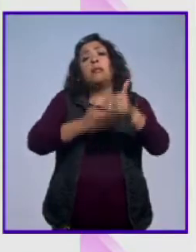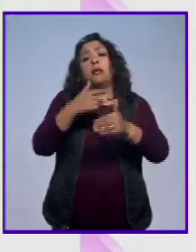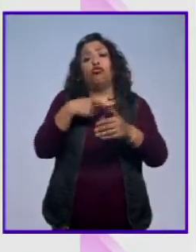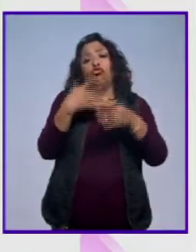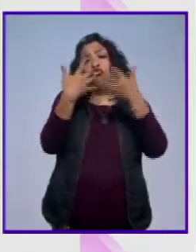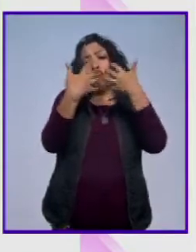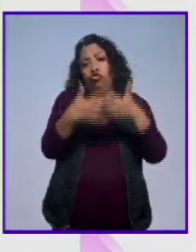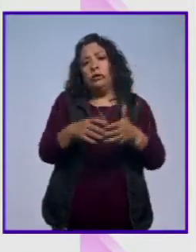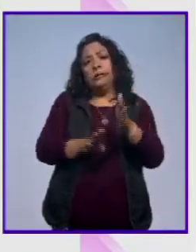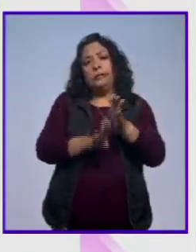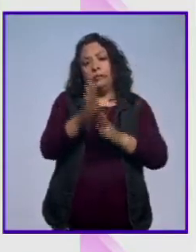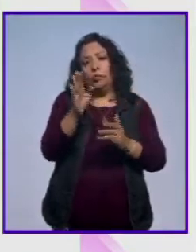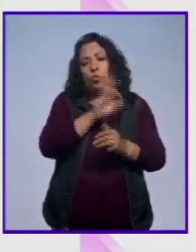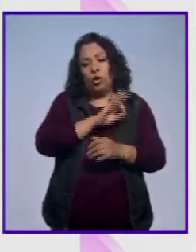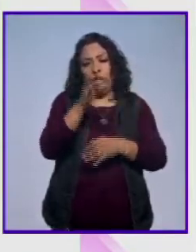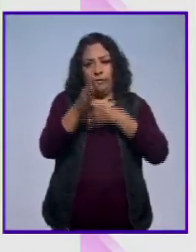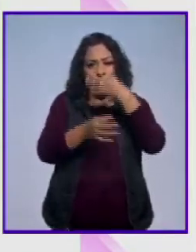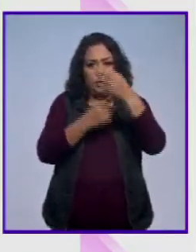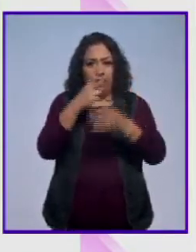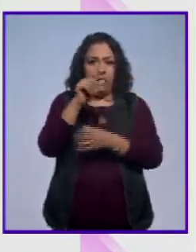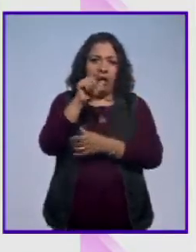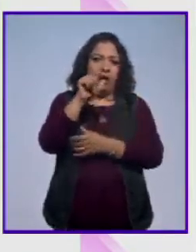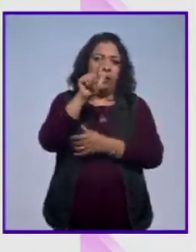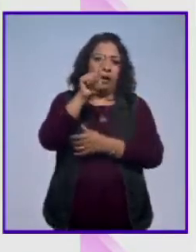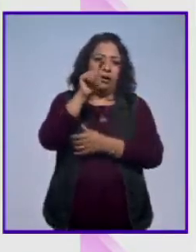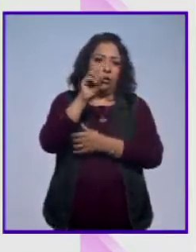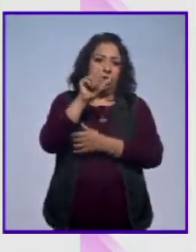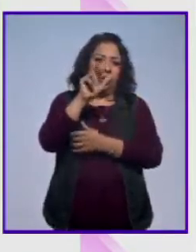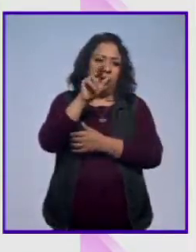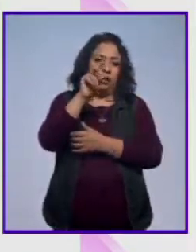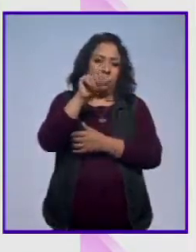propia industria. Noticias 22, Alberto Aranda.